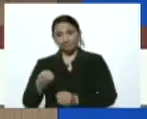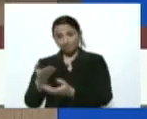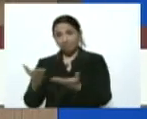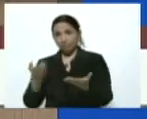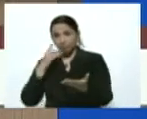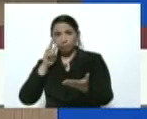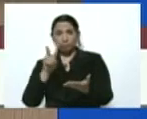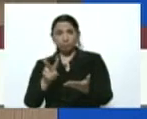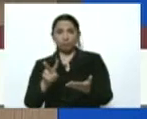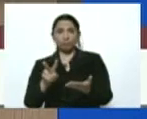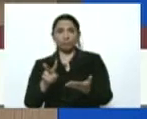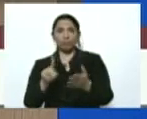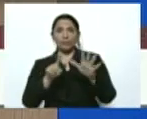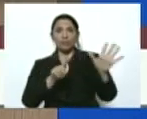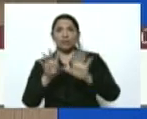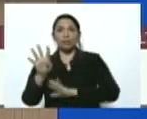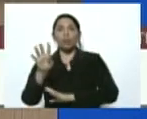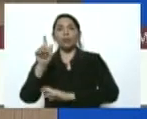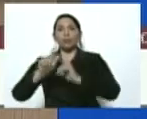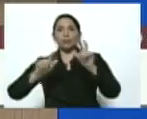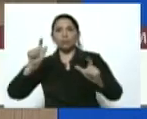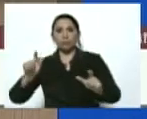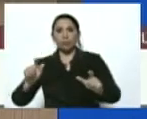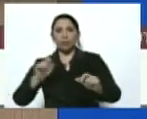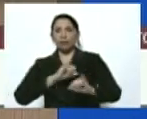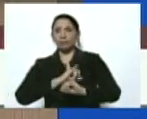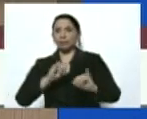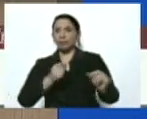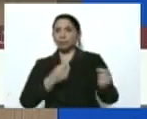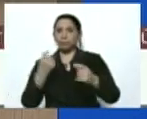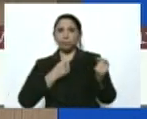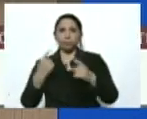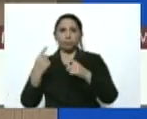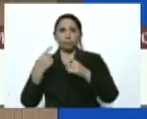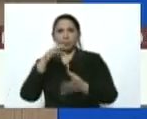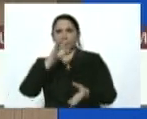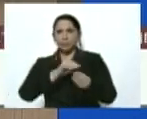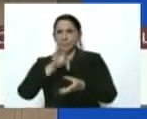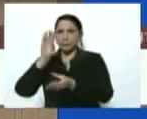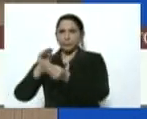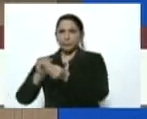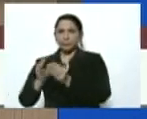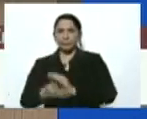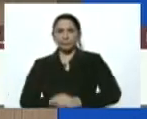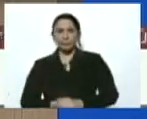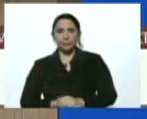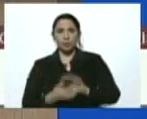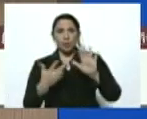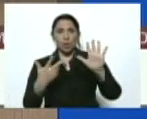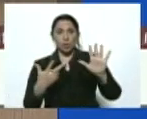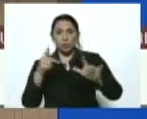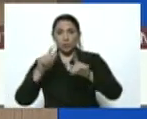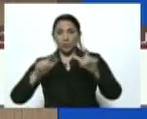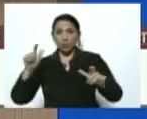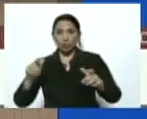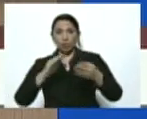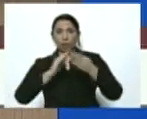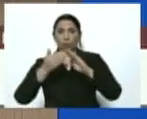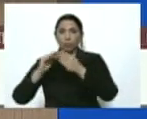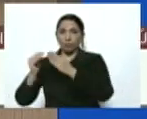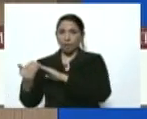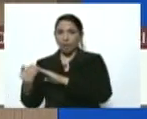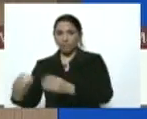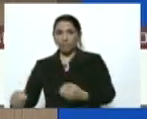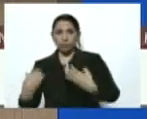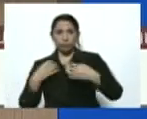vemos 64 casos importados para hacer un resumen, 8 casos comunitarios,